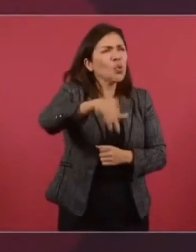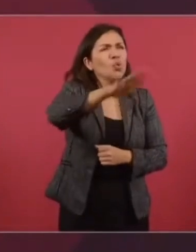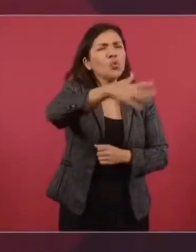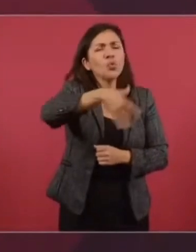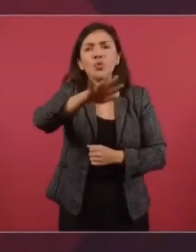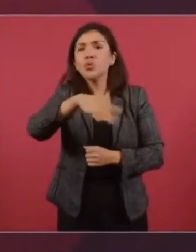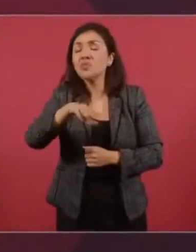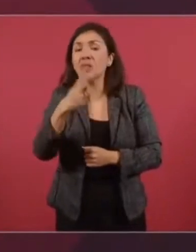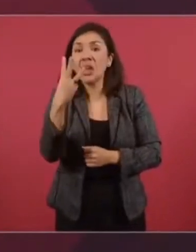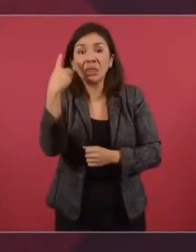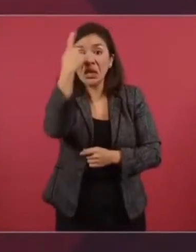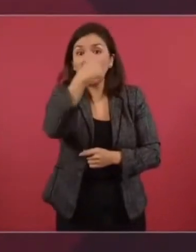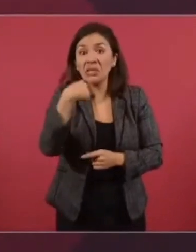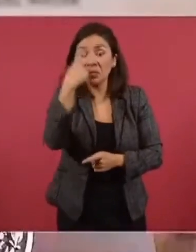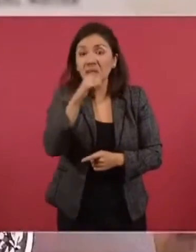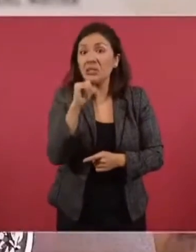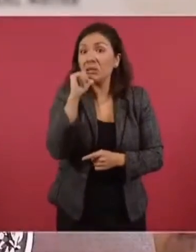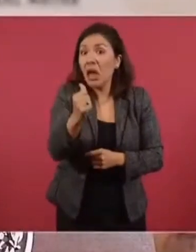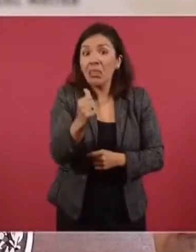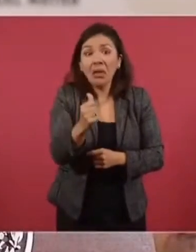no lo localizan,